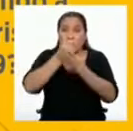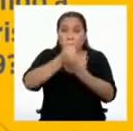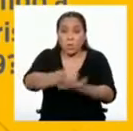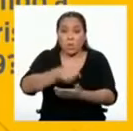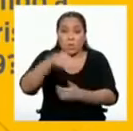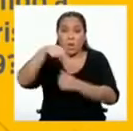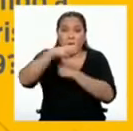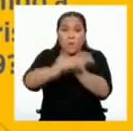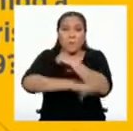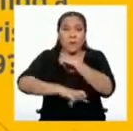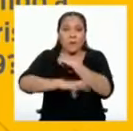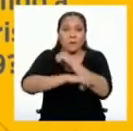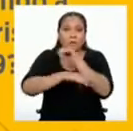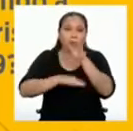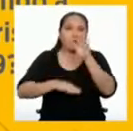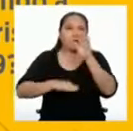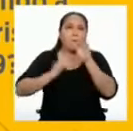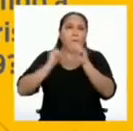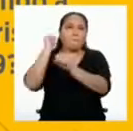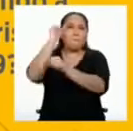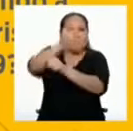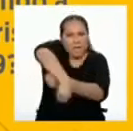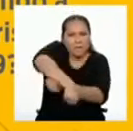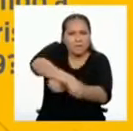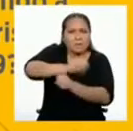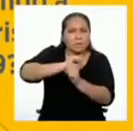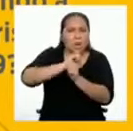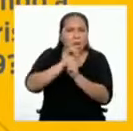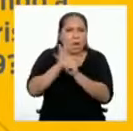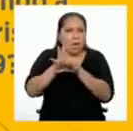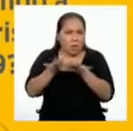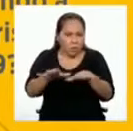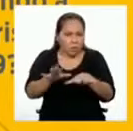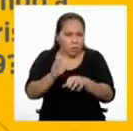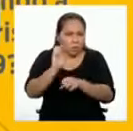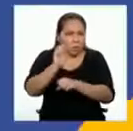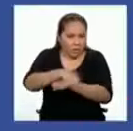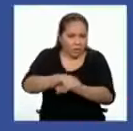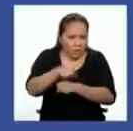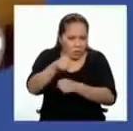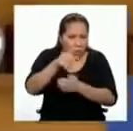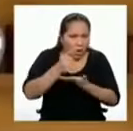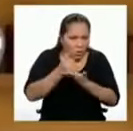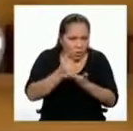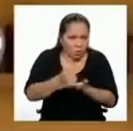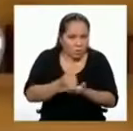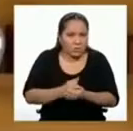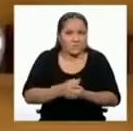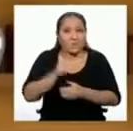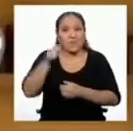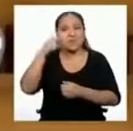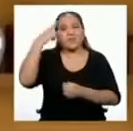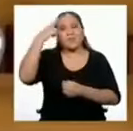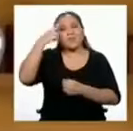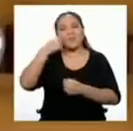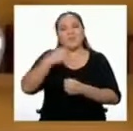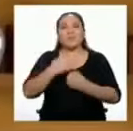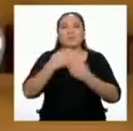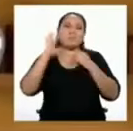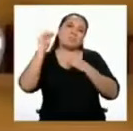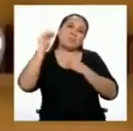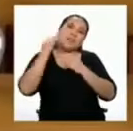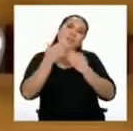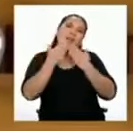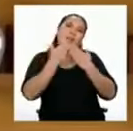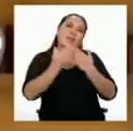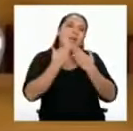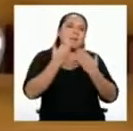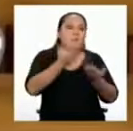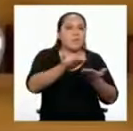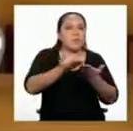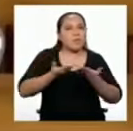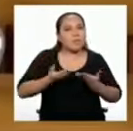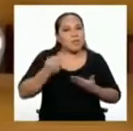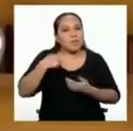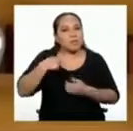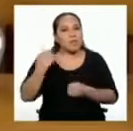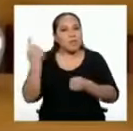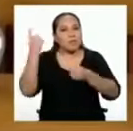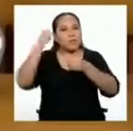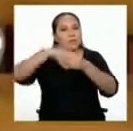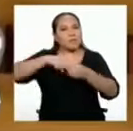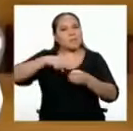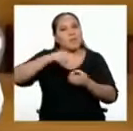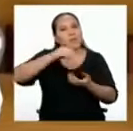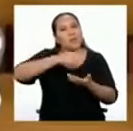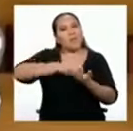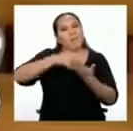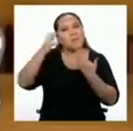la crisis provocada por el COVID-19? Con esta reflexión, me despido y te agradezco a Yanira por la invitación a participar